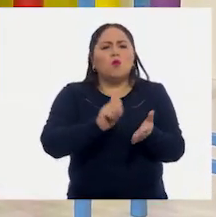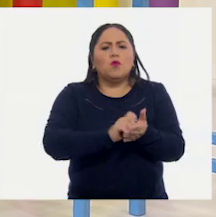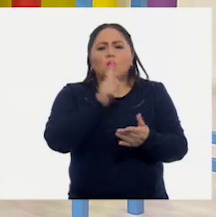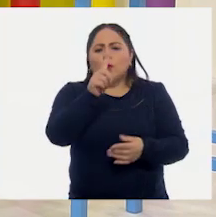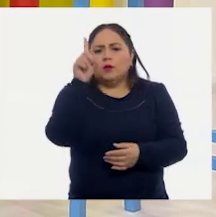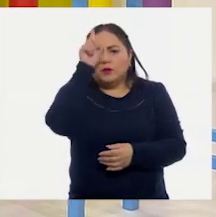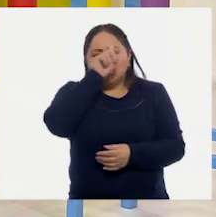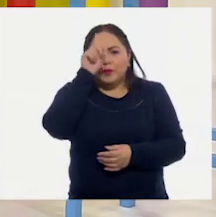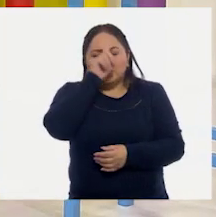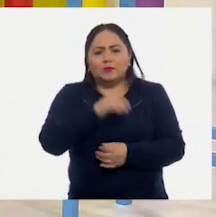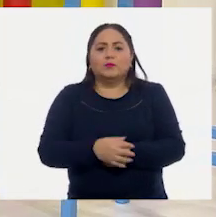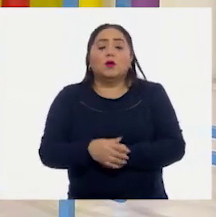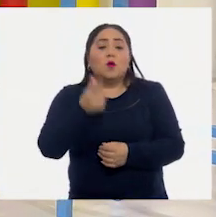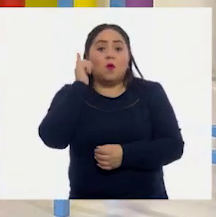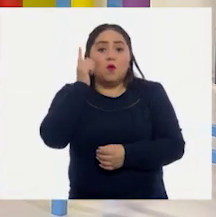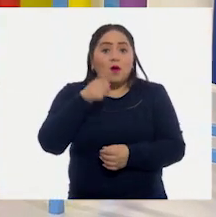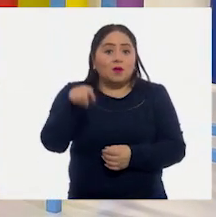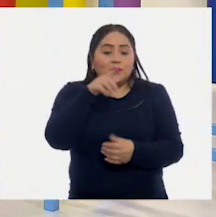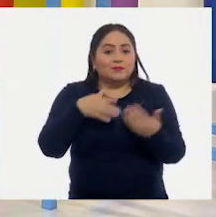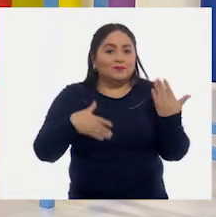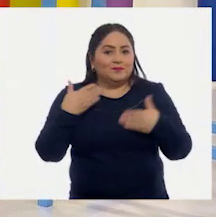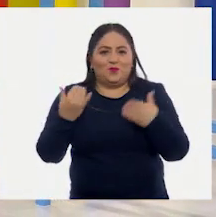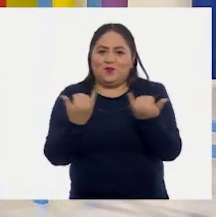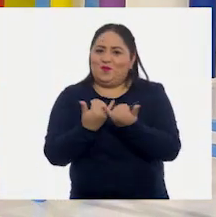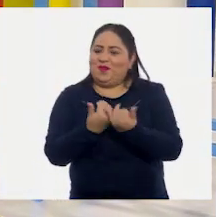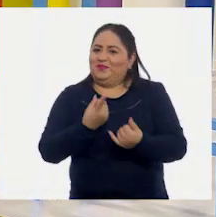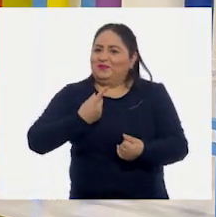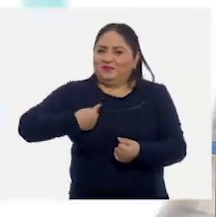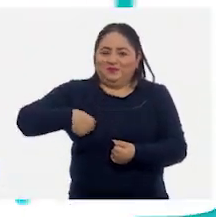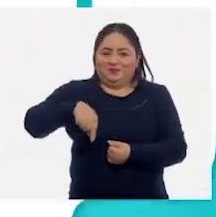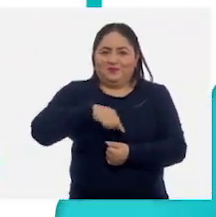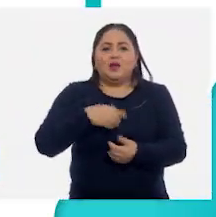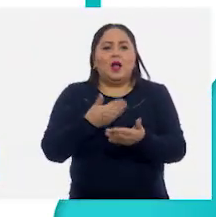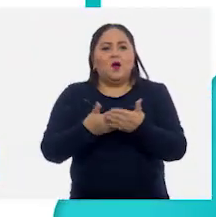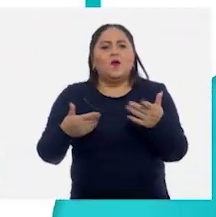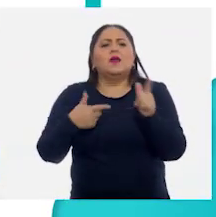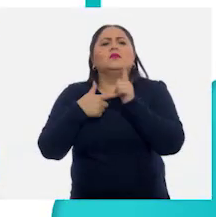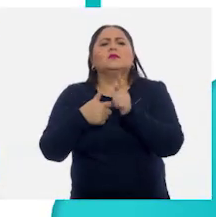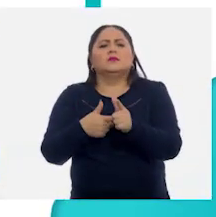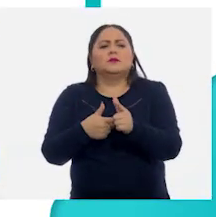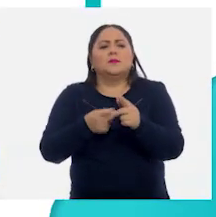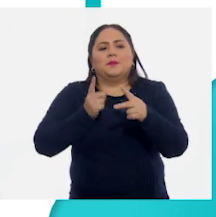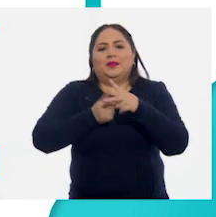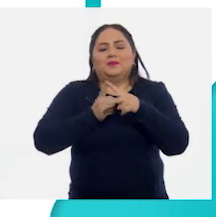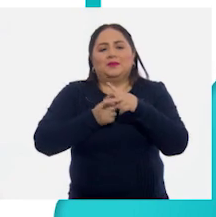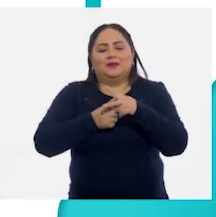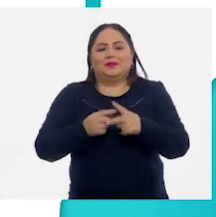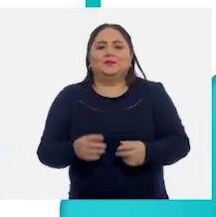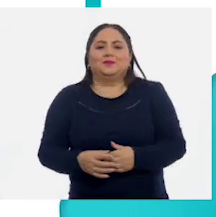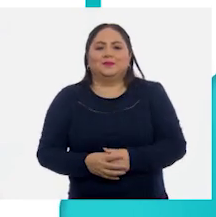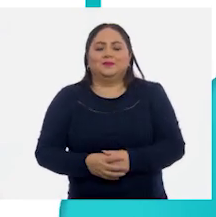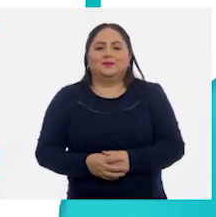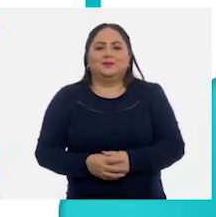recomendación? Espero lo hayan disfrutado tanto como nosotras. Continuamos con matemáticas.